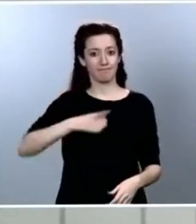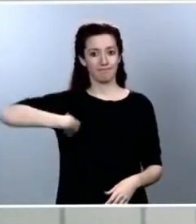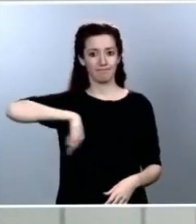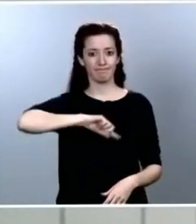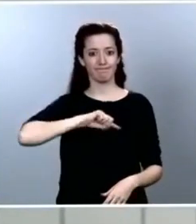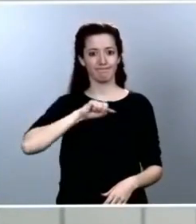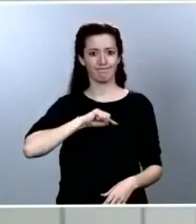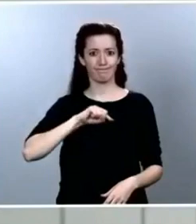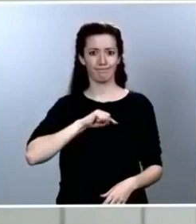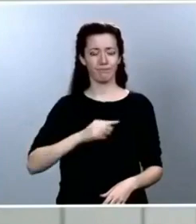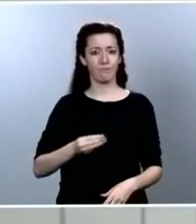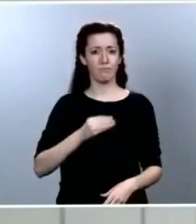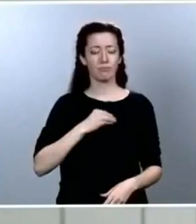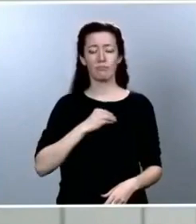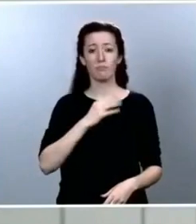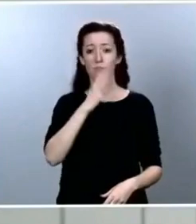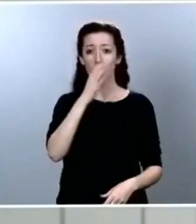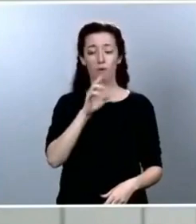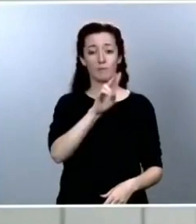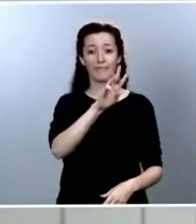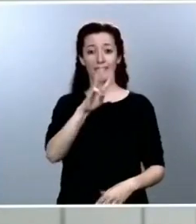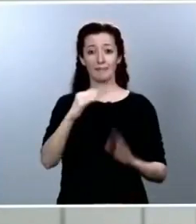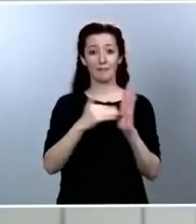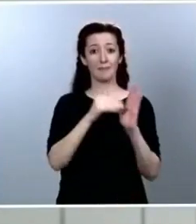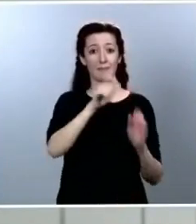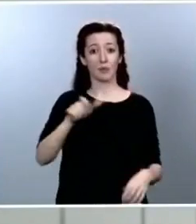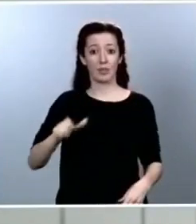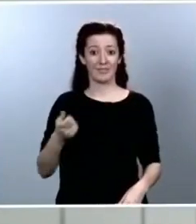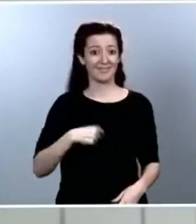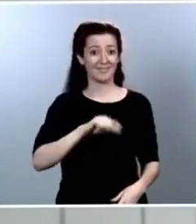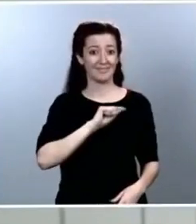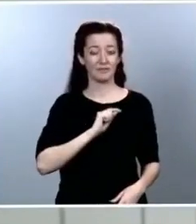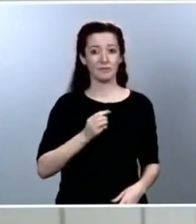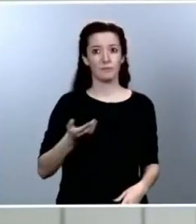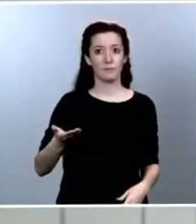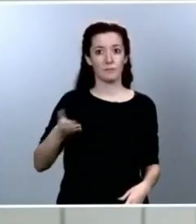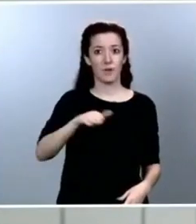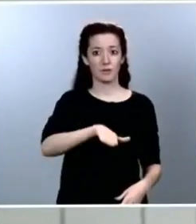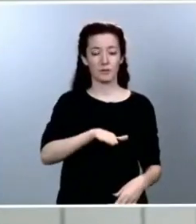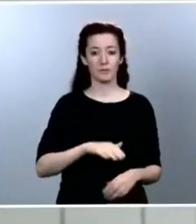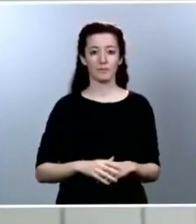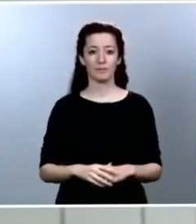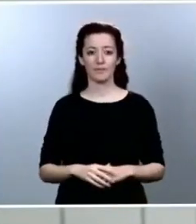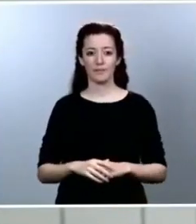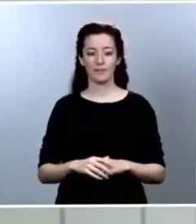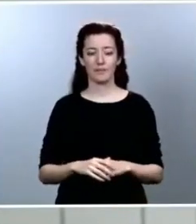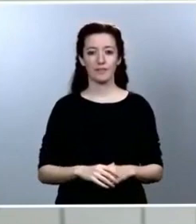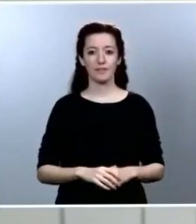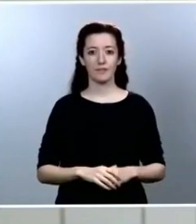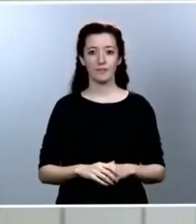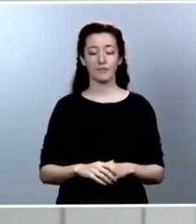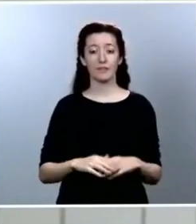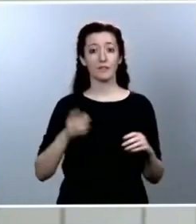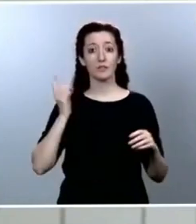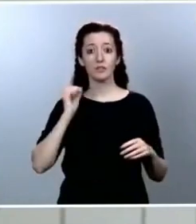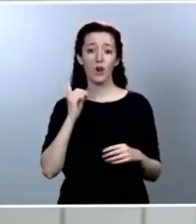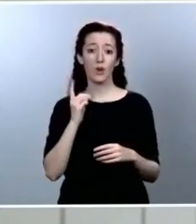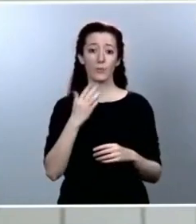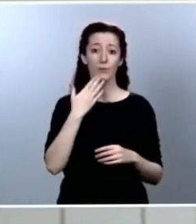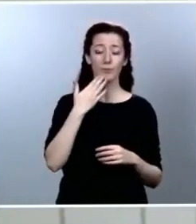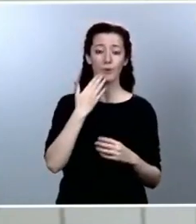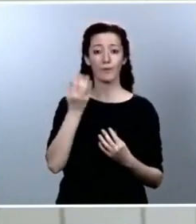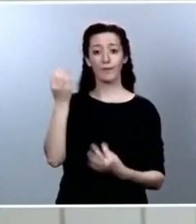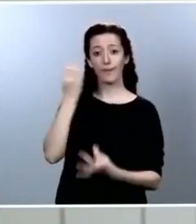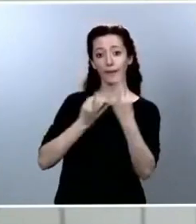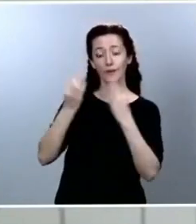compatriotas. Es mucho más que una estadística porque debajo de las estadísticas, por debajo de los números de enfermos y fallecidos,